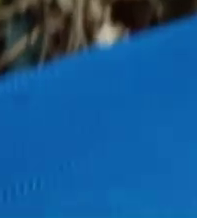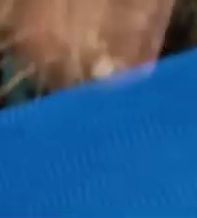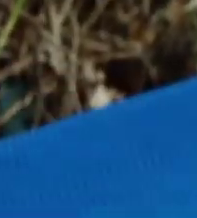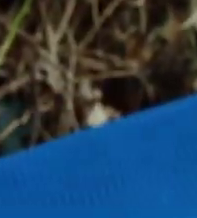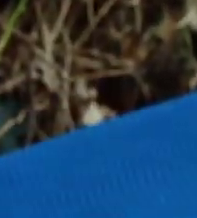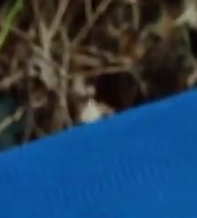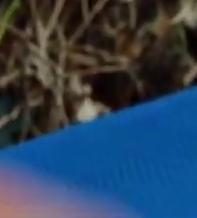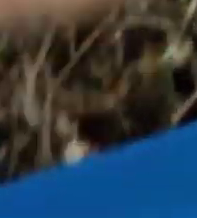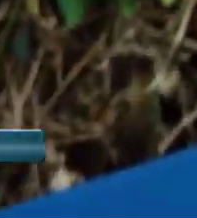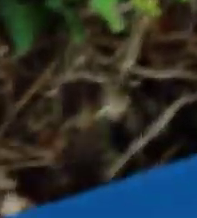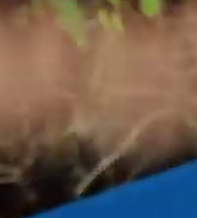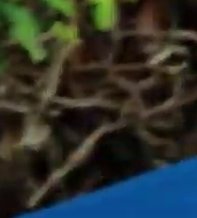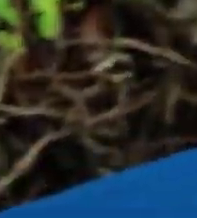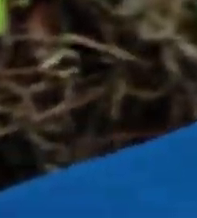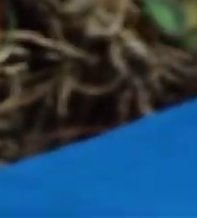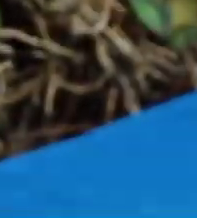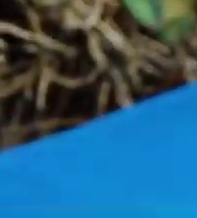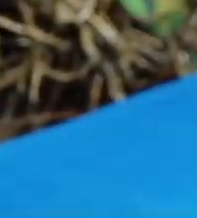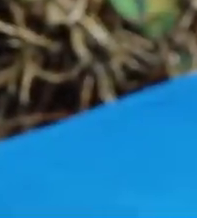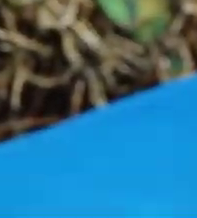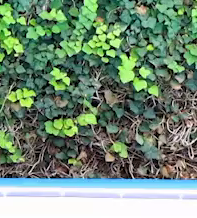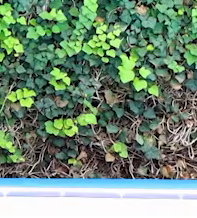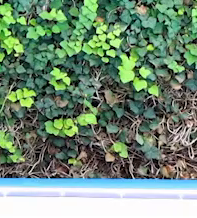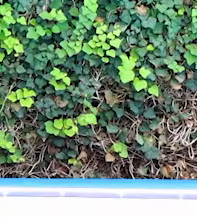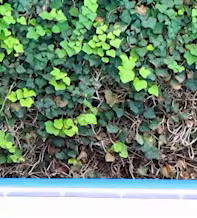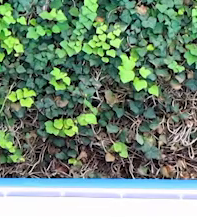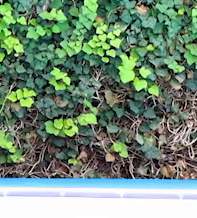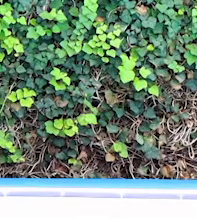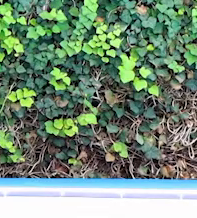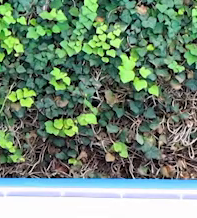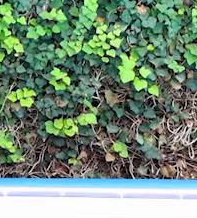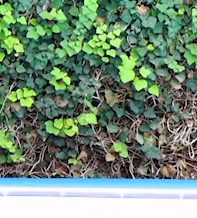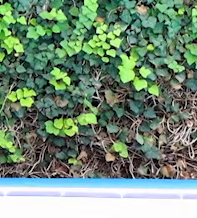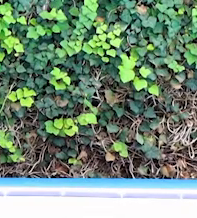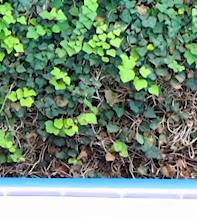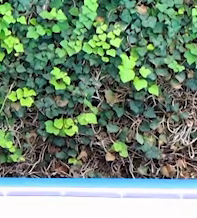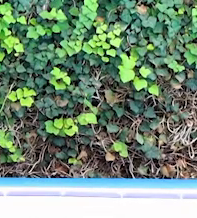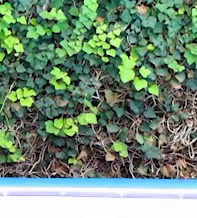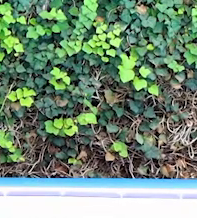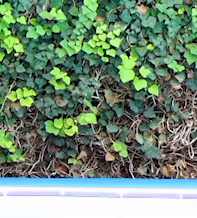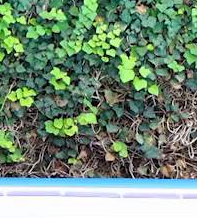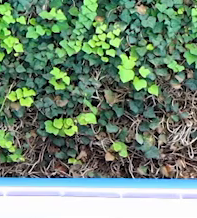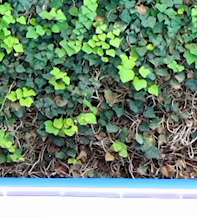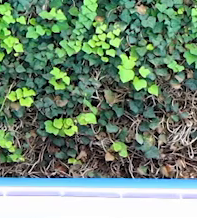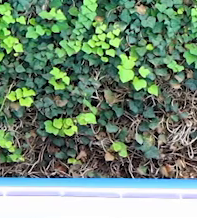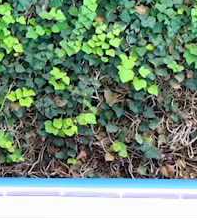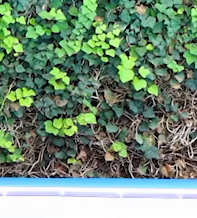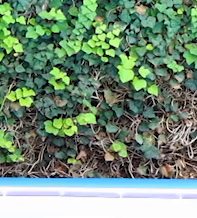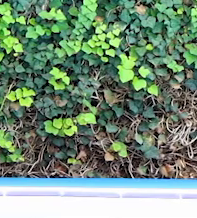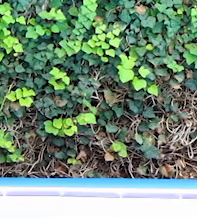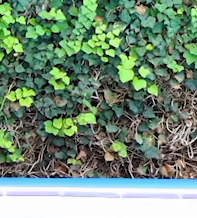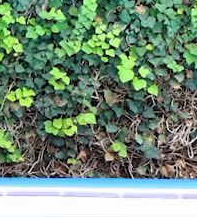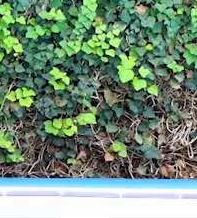bien. Bien estirado al frente, que sea al frente, no lateral. Muy bien.